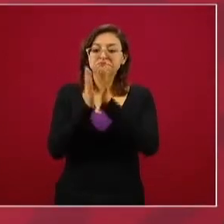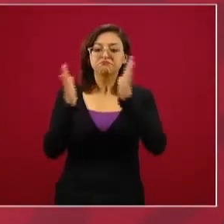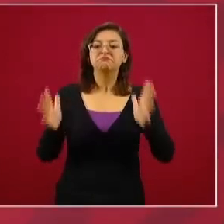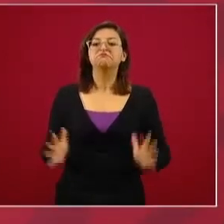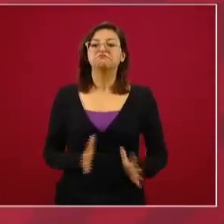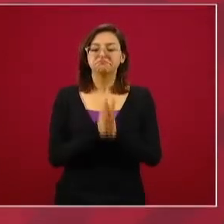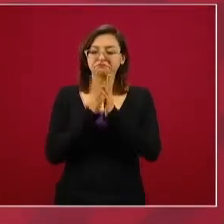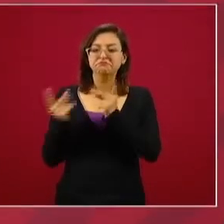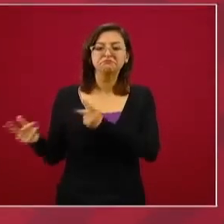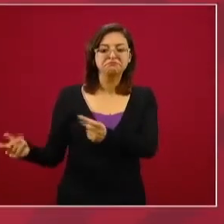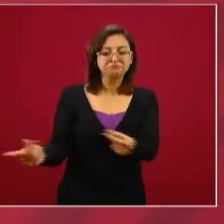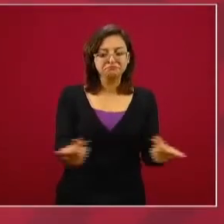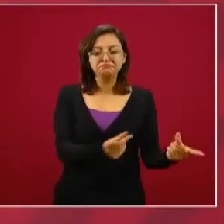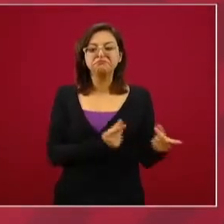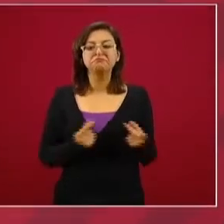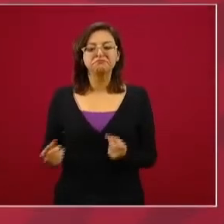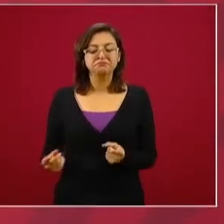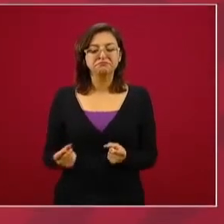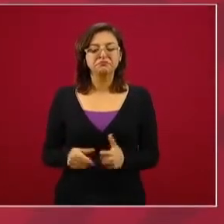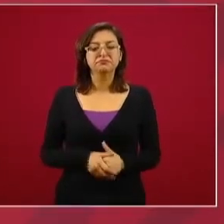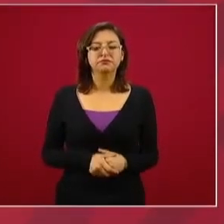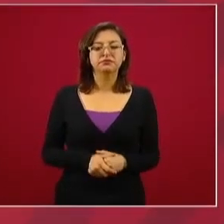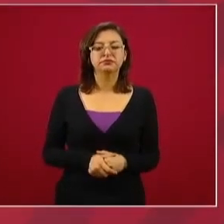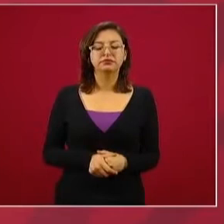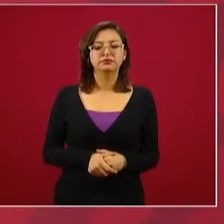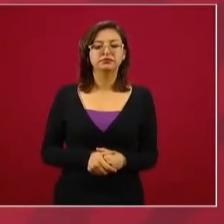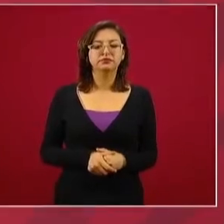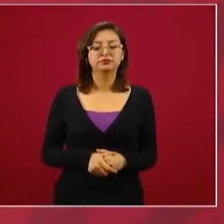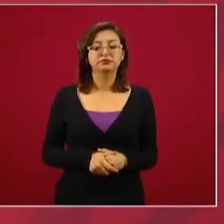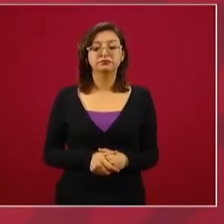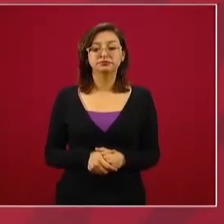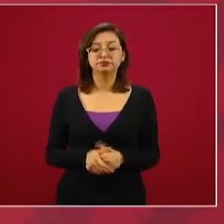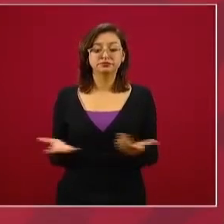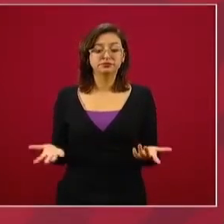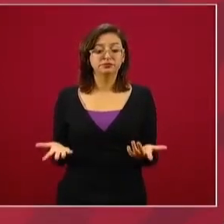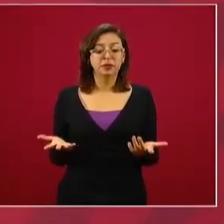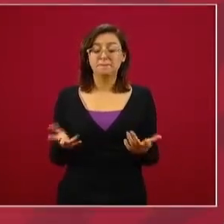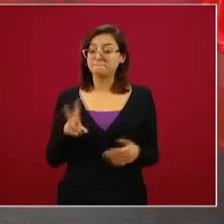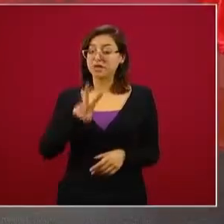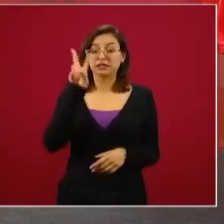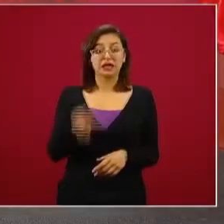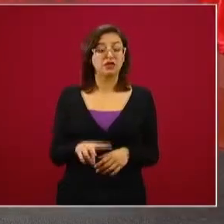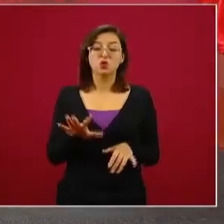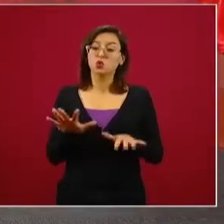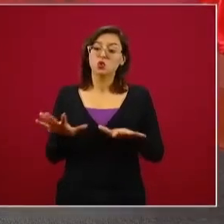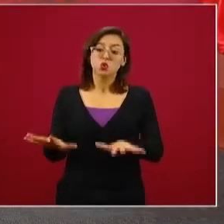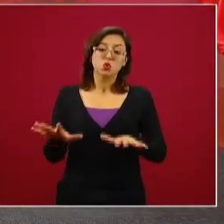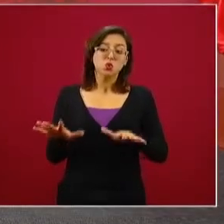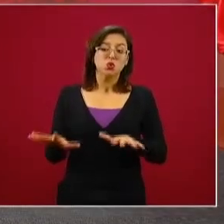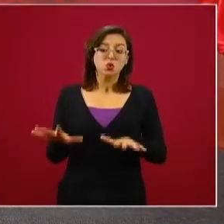Estamos en un momento estelar de